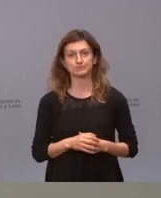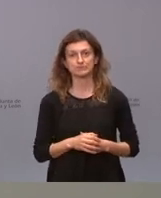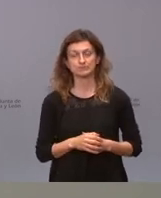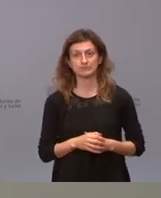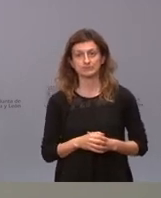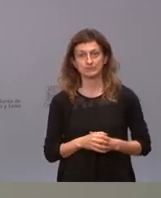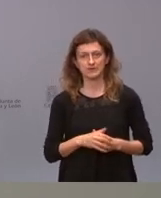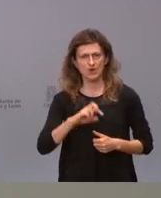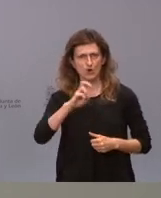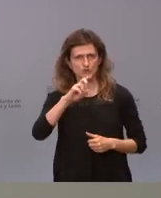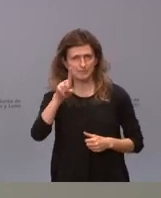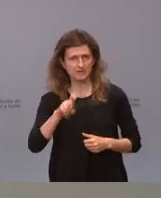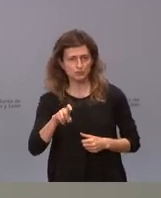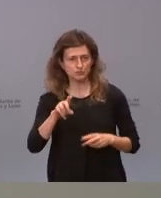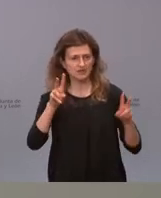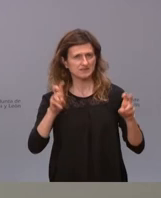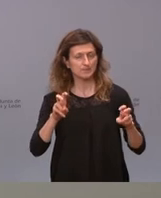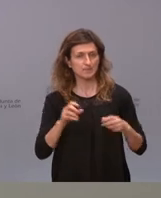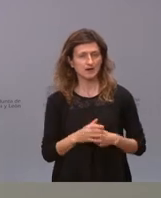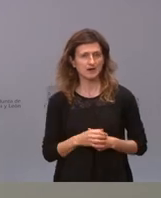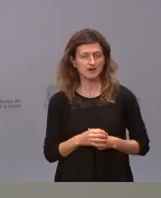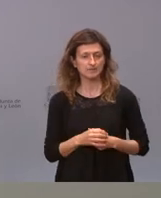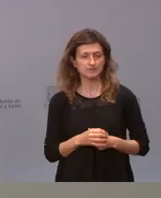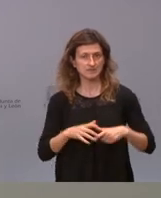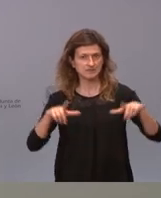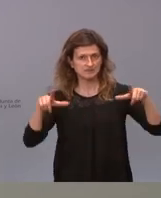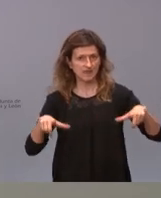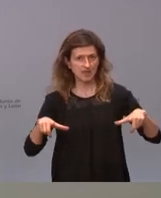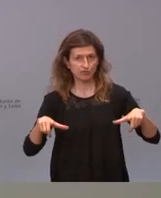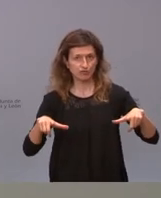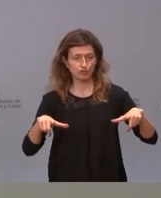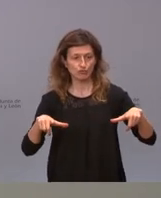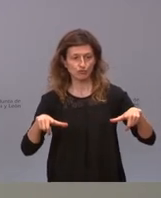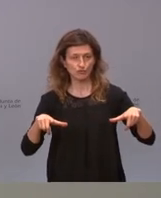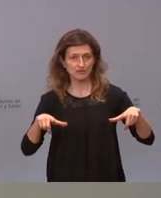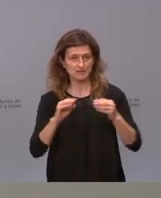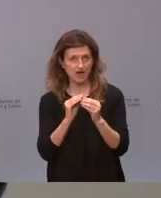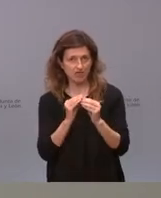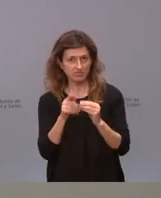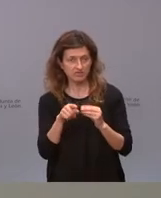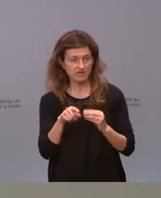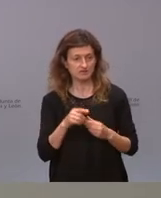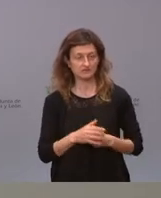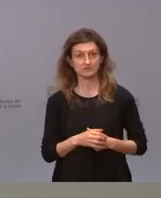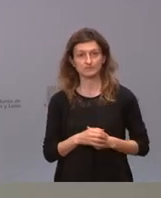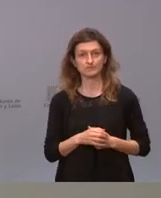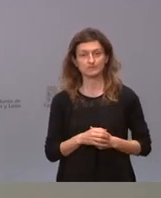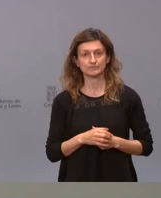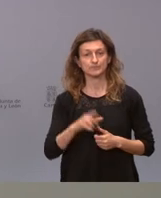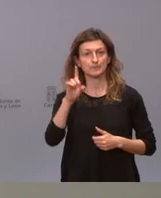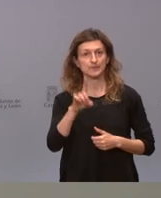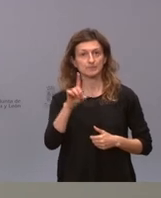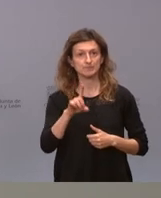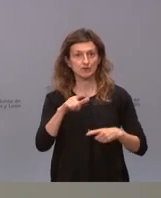había otra pregunta sobre las instalaciones que se están realizando que se plantean en primer lugar se